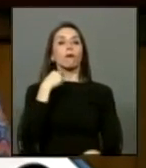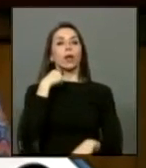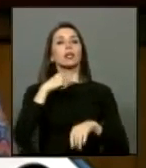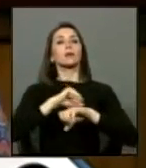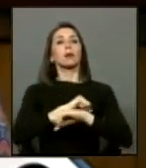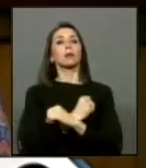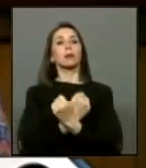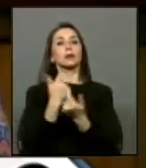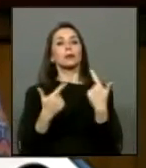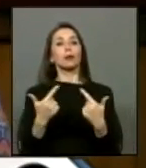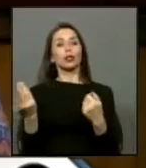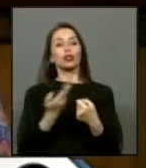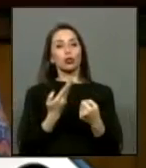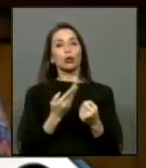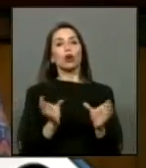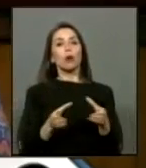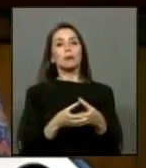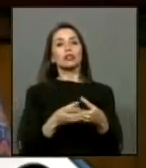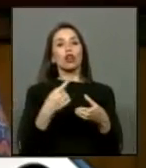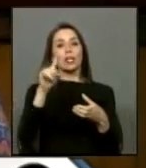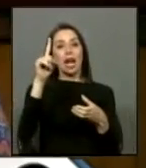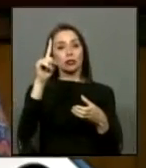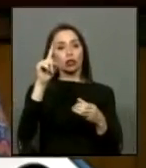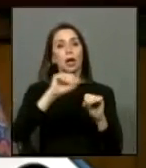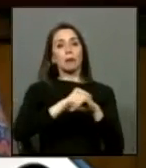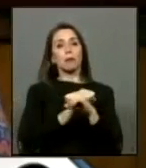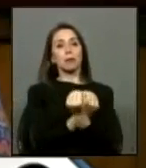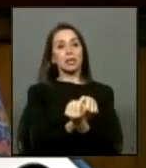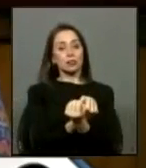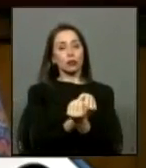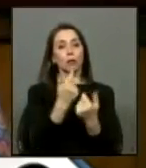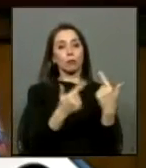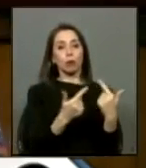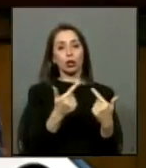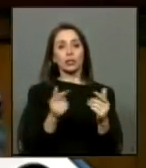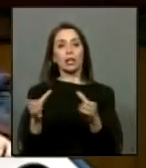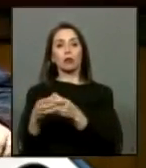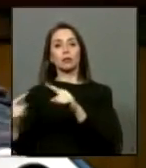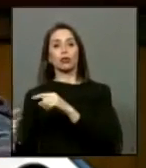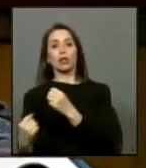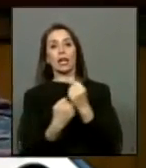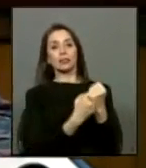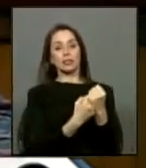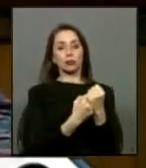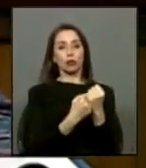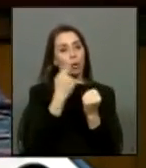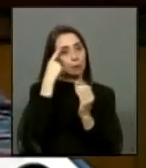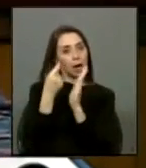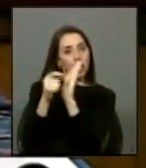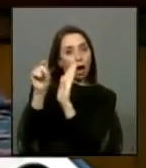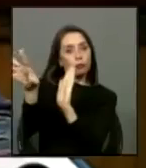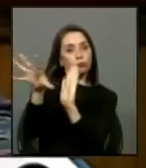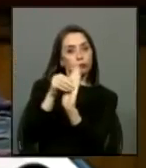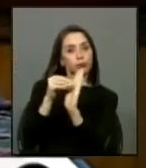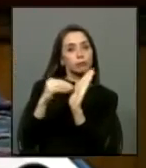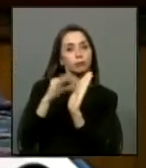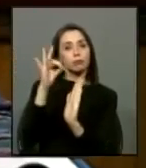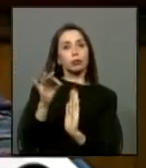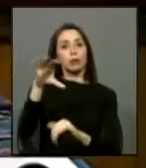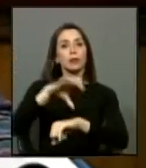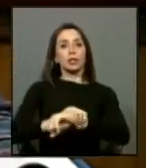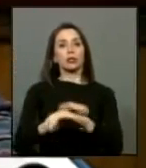sido reconocidas por la Comisión Nacional sobre prisión política y tortura y la Comisión Asesora para la calificación de detenidos